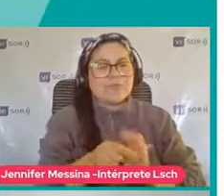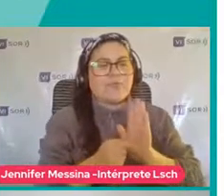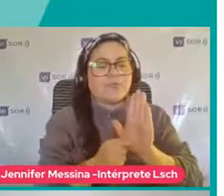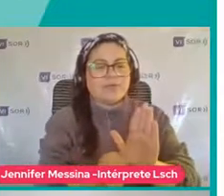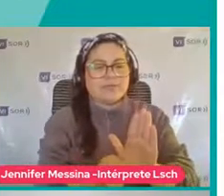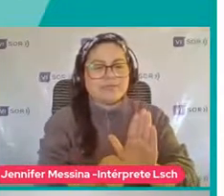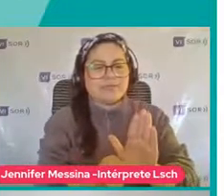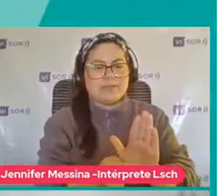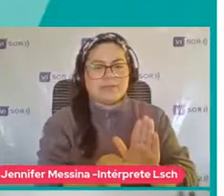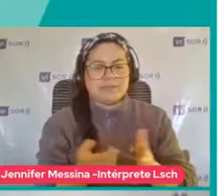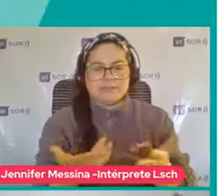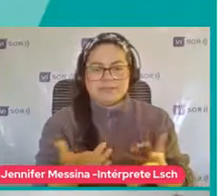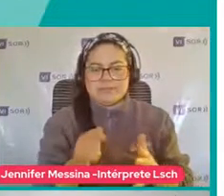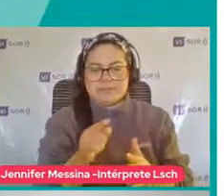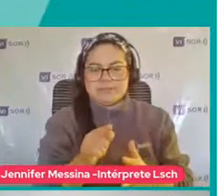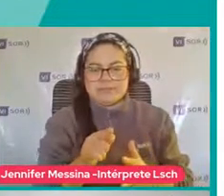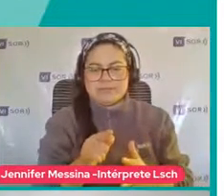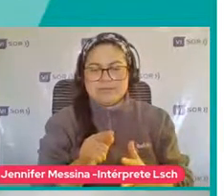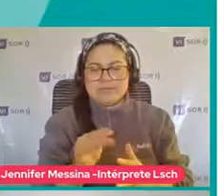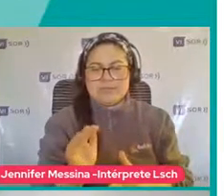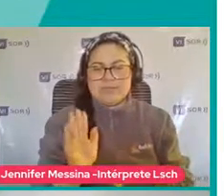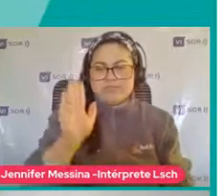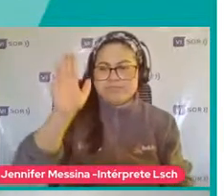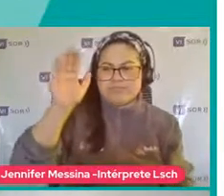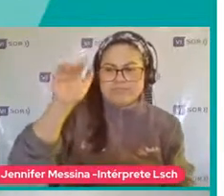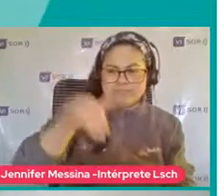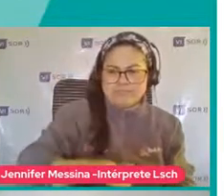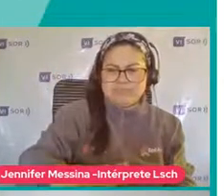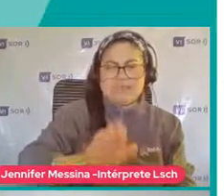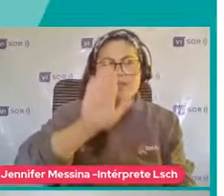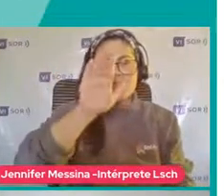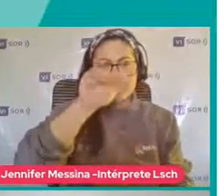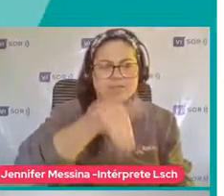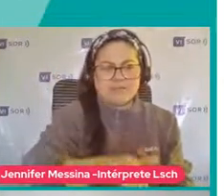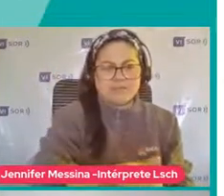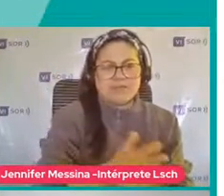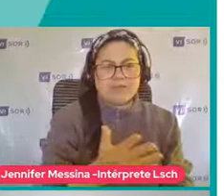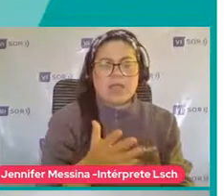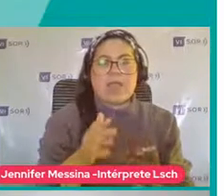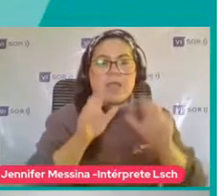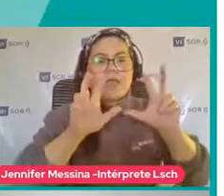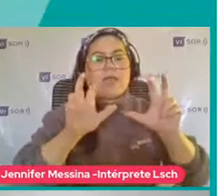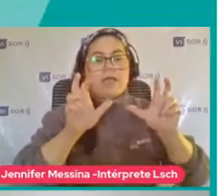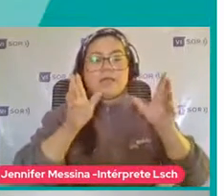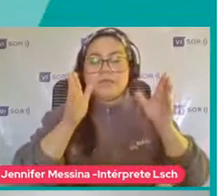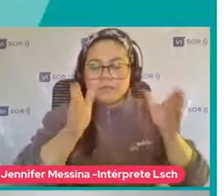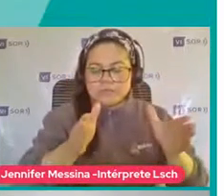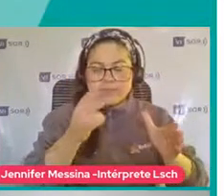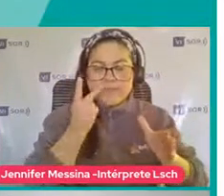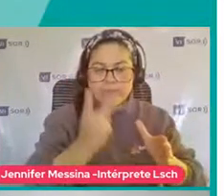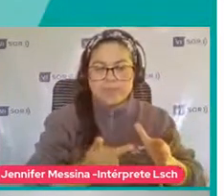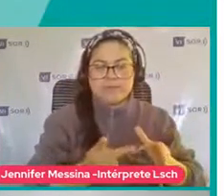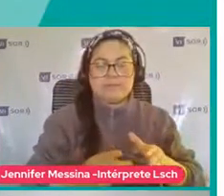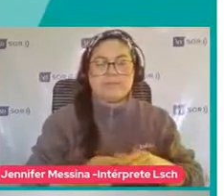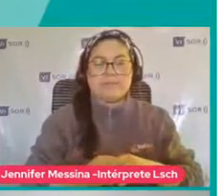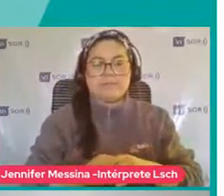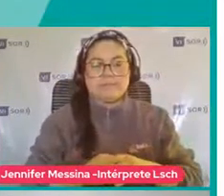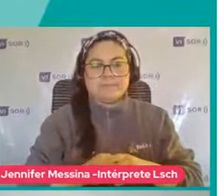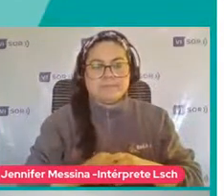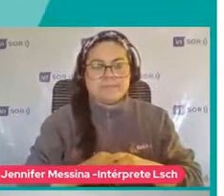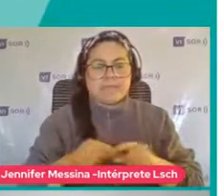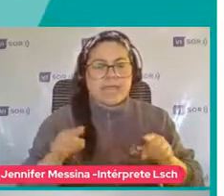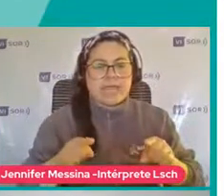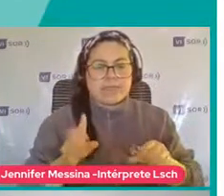uno dice Uy Tiene habilidades por acá Otras por acá Entonces Ahí hay que Prender las luces Ya Como en función De la alerta